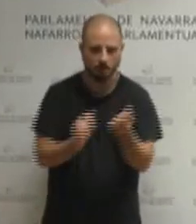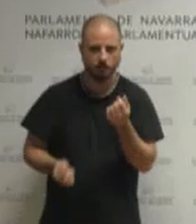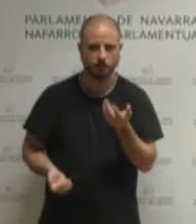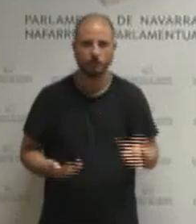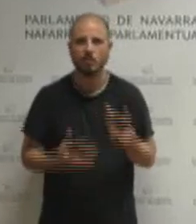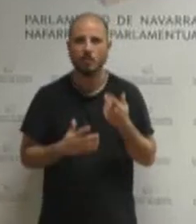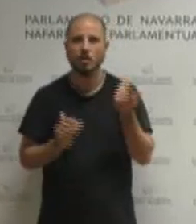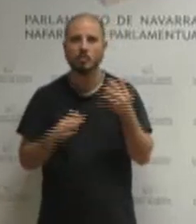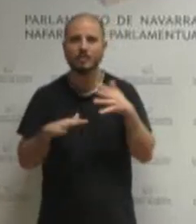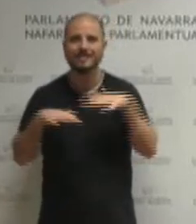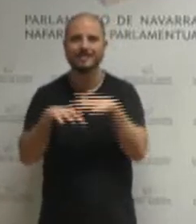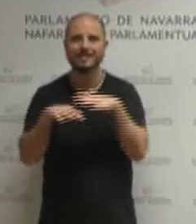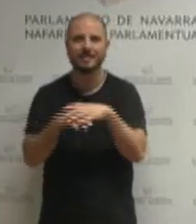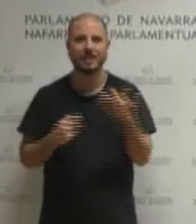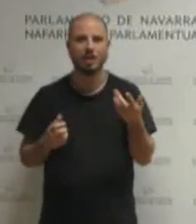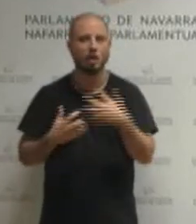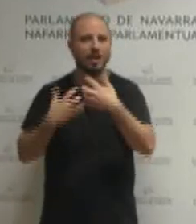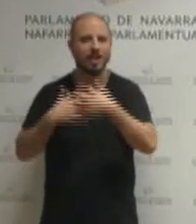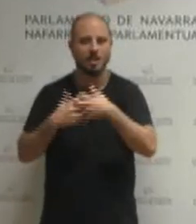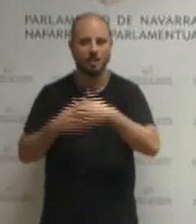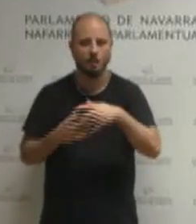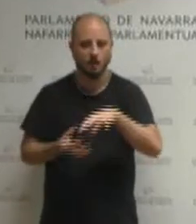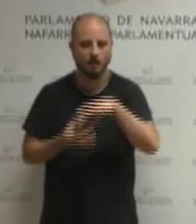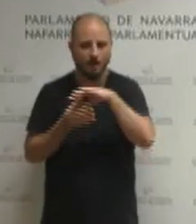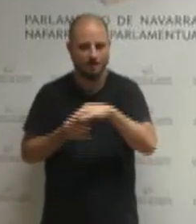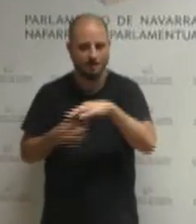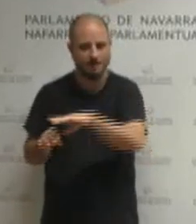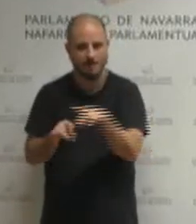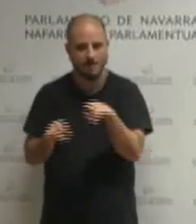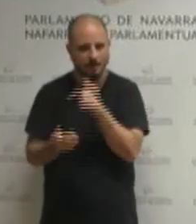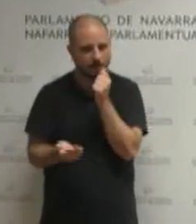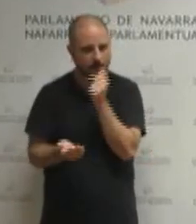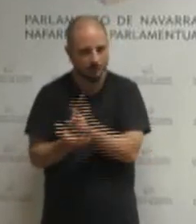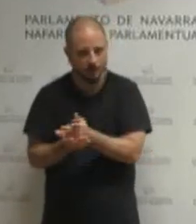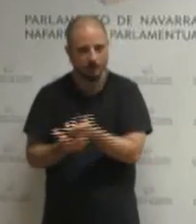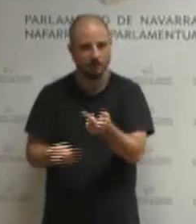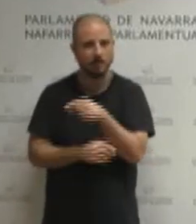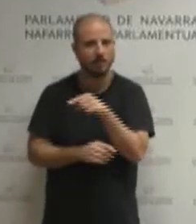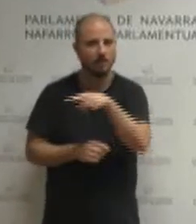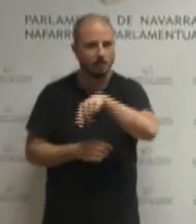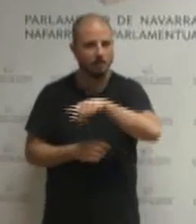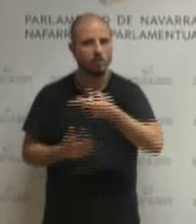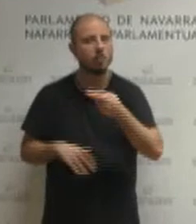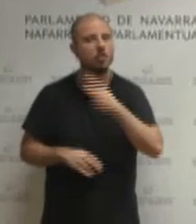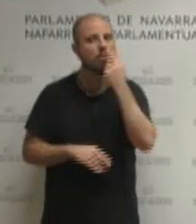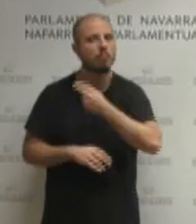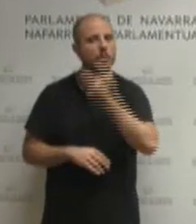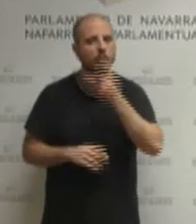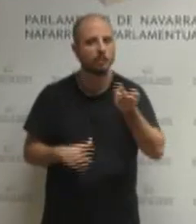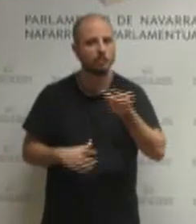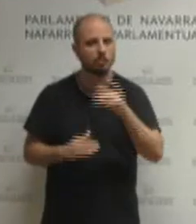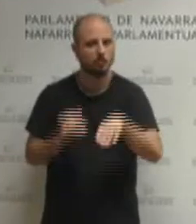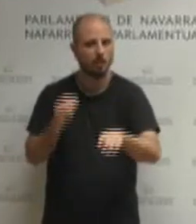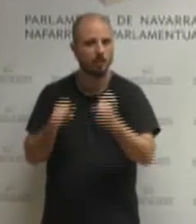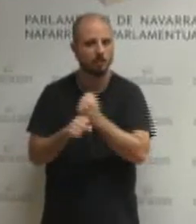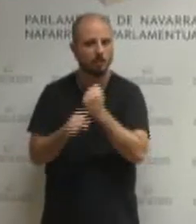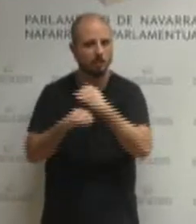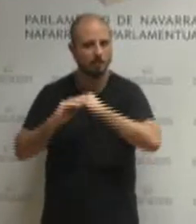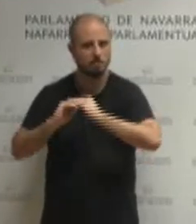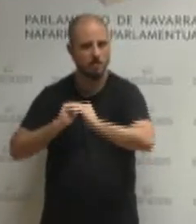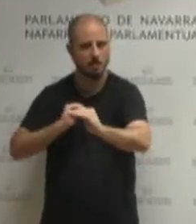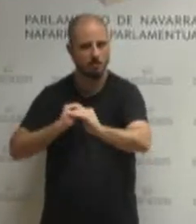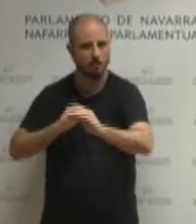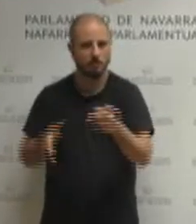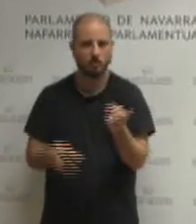industrial endógeno arraigado en el territorio comprometido con el mantenimiento del empleo y que no dependa de capital que